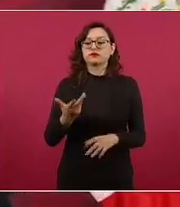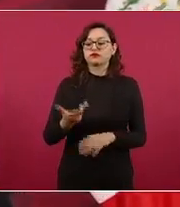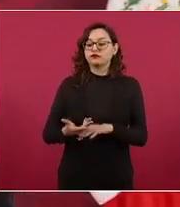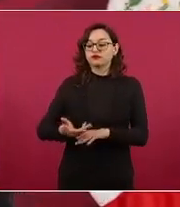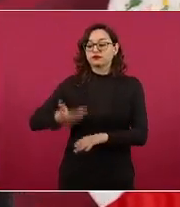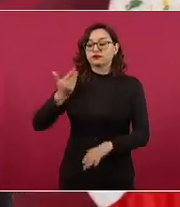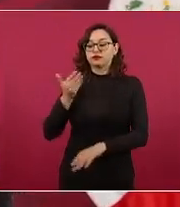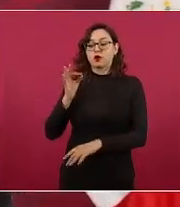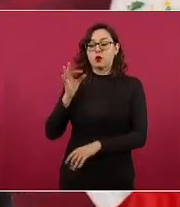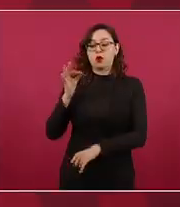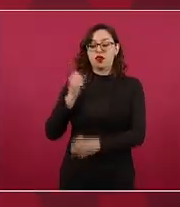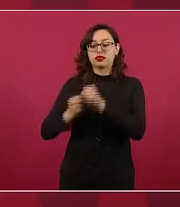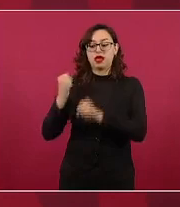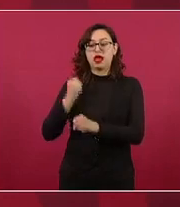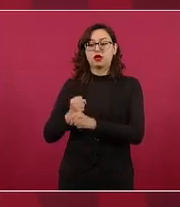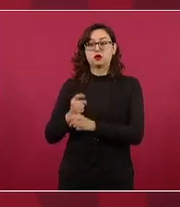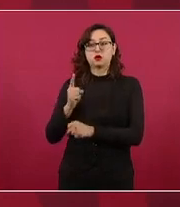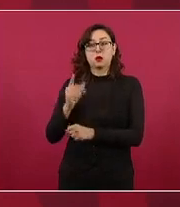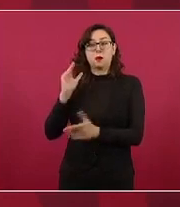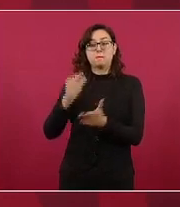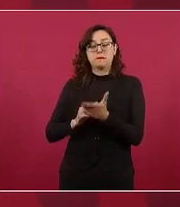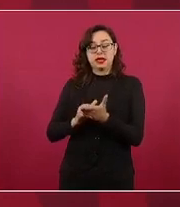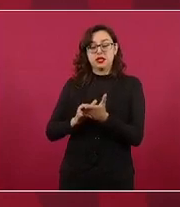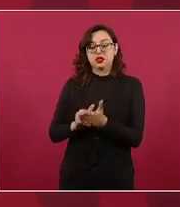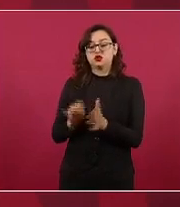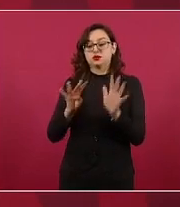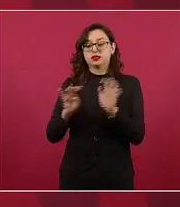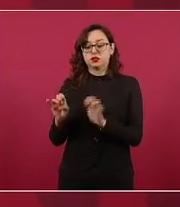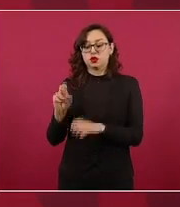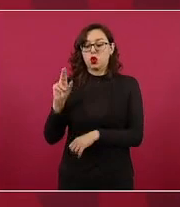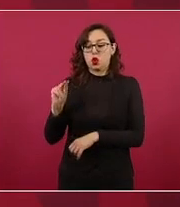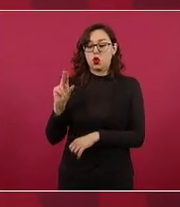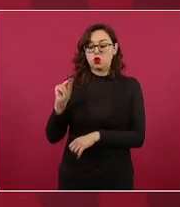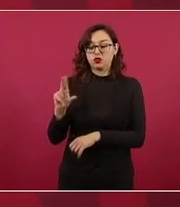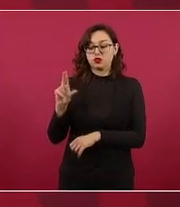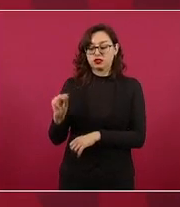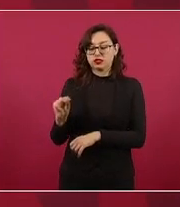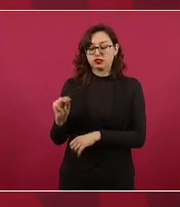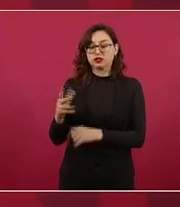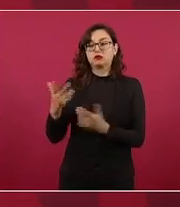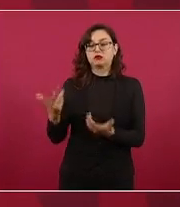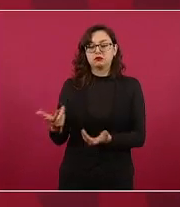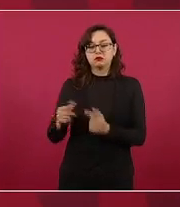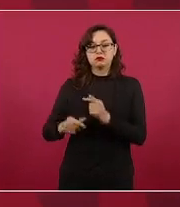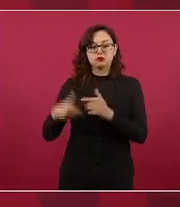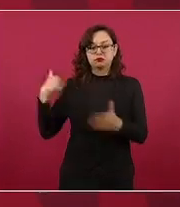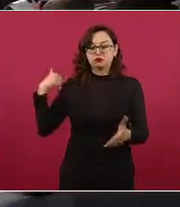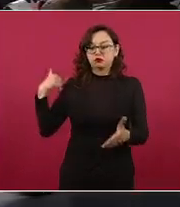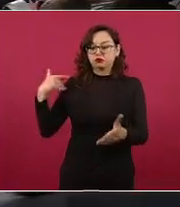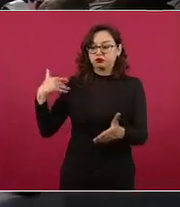tenían en 1980 mil 500 municipios